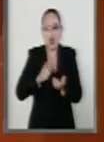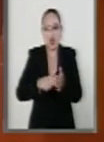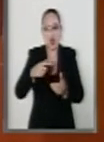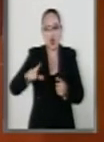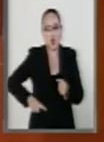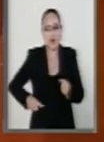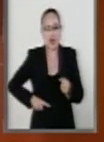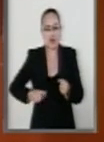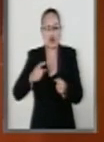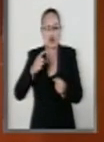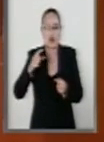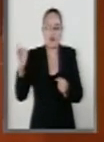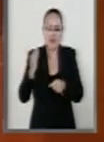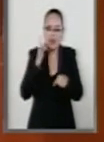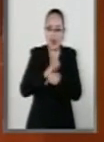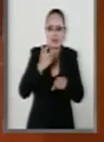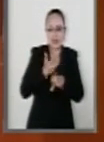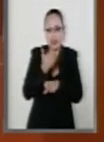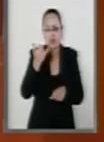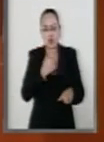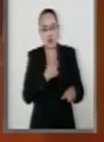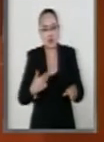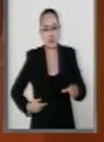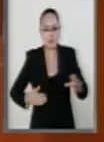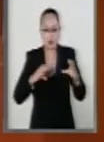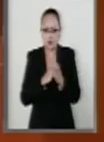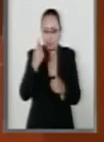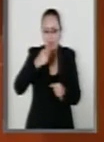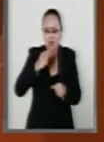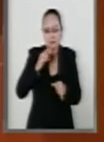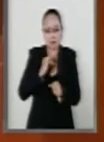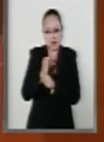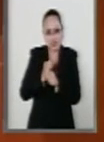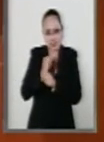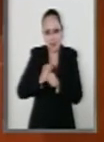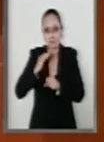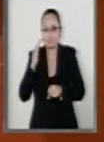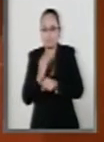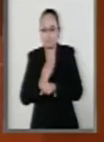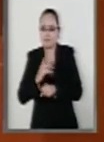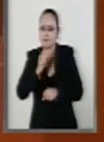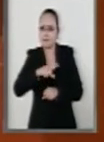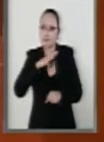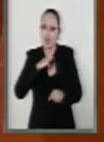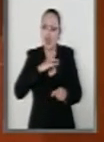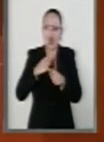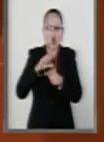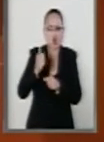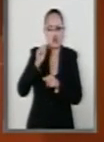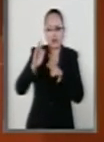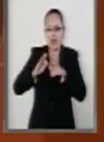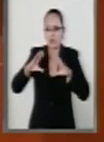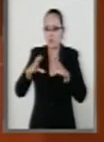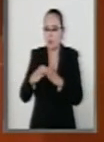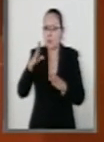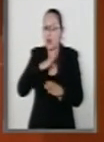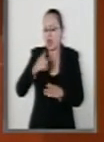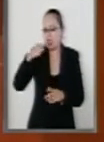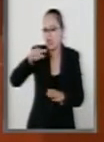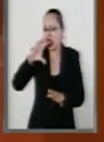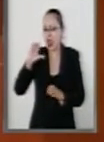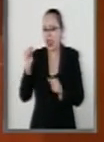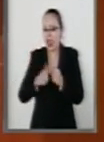gobierno para prevenir, investigar, juzgar y sancionar los delitos de tortura y otros tratos o penas crueles, inhumanos o